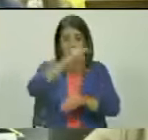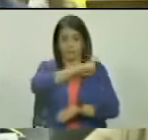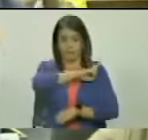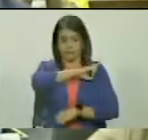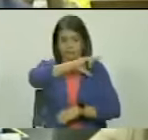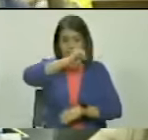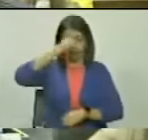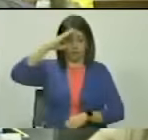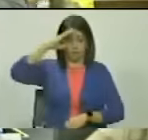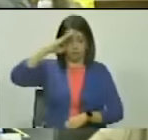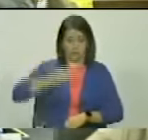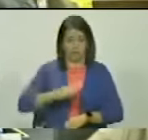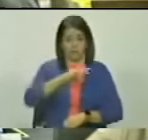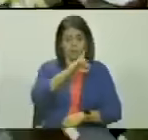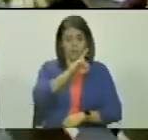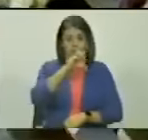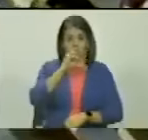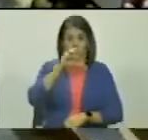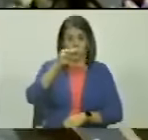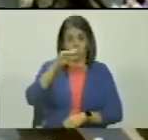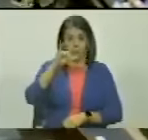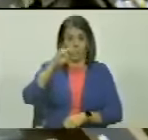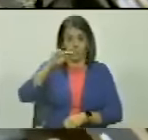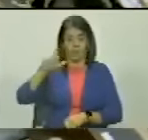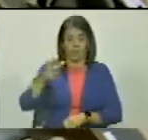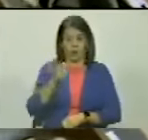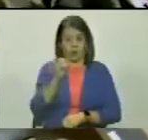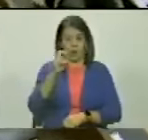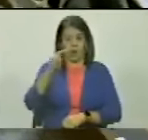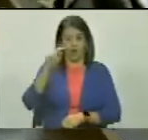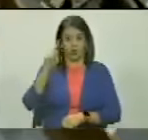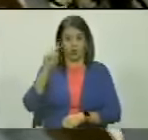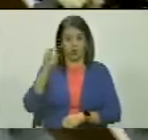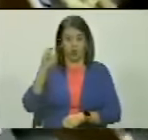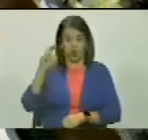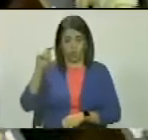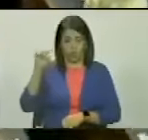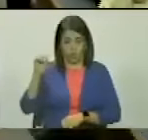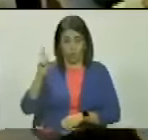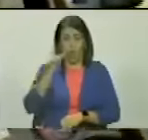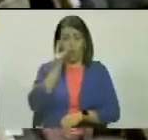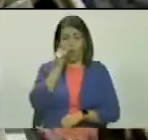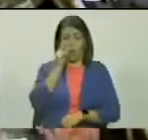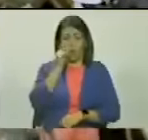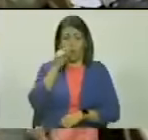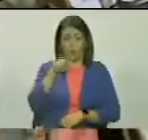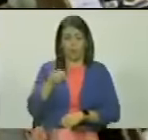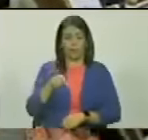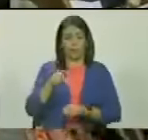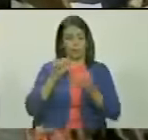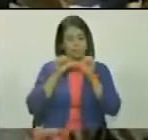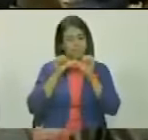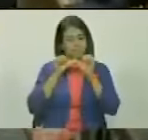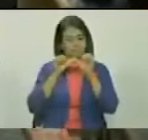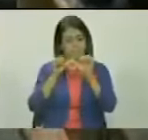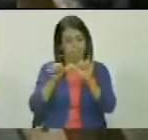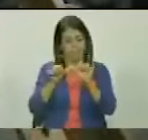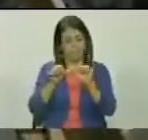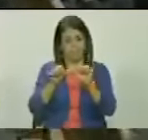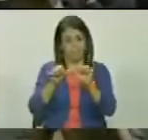Domingo Antonio Sifonte que viva el hombre que nos mantiene